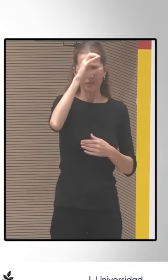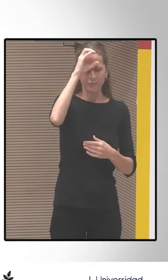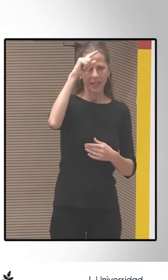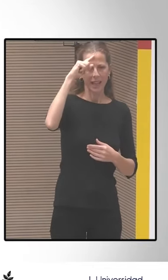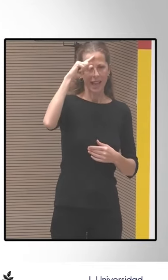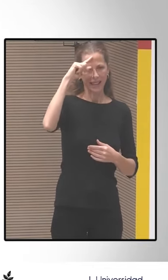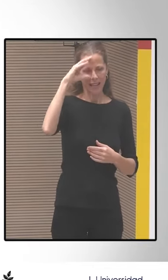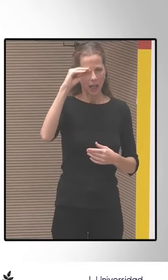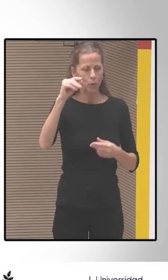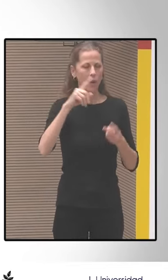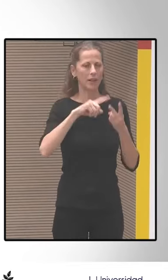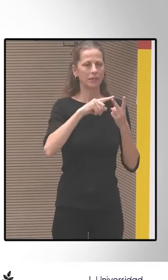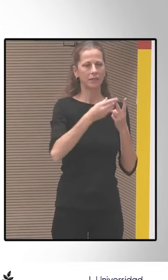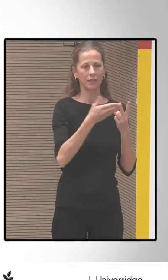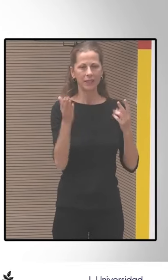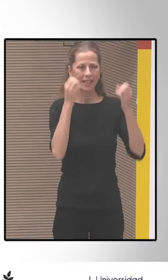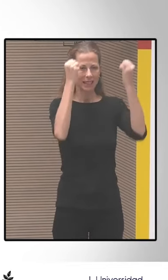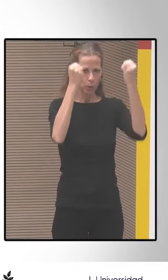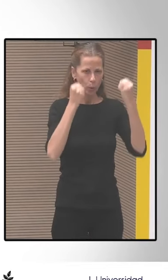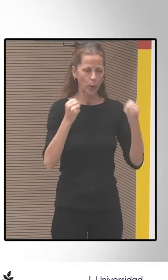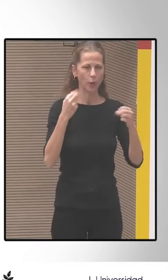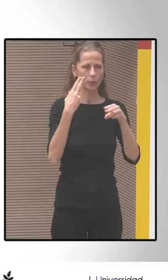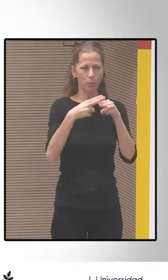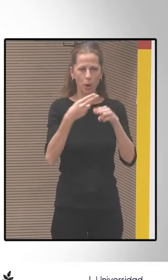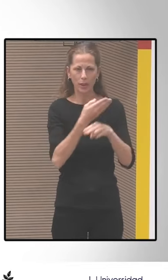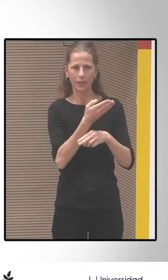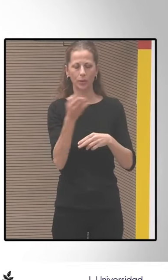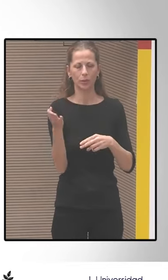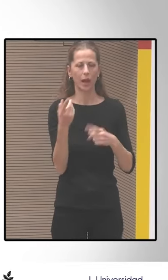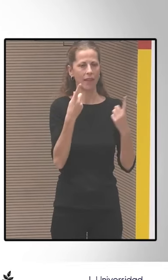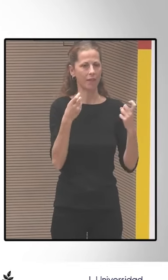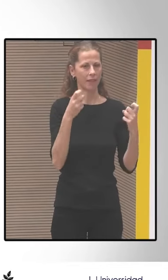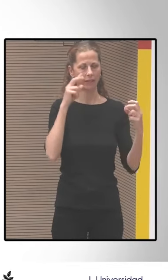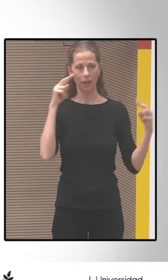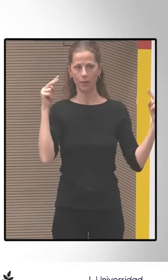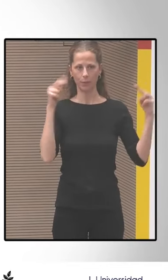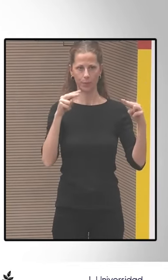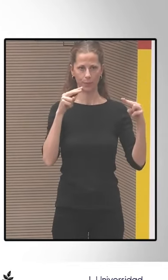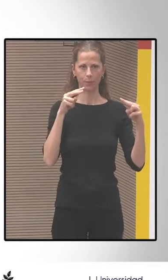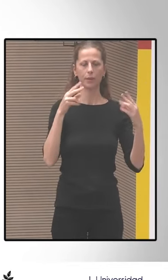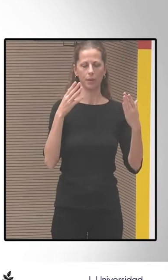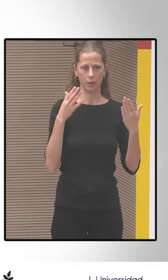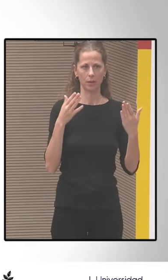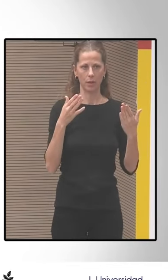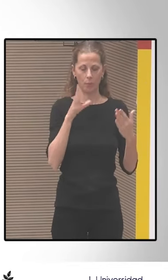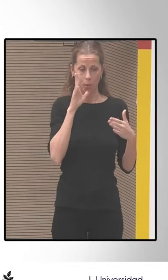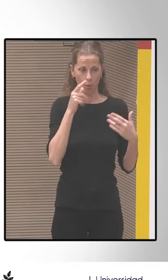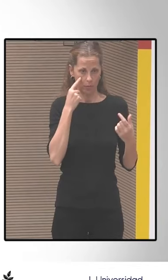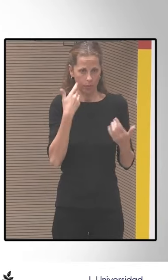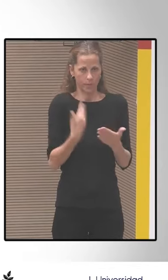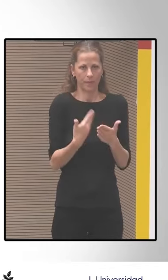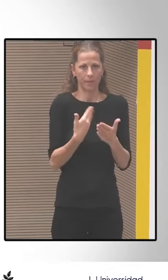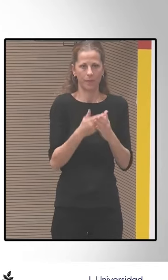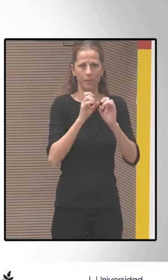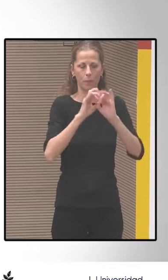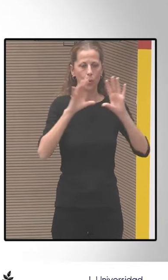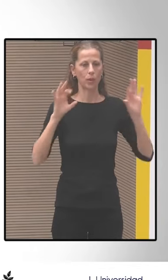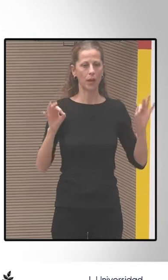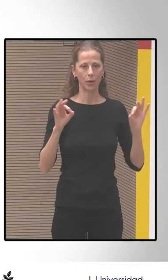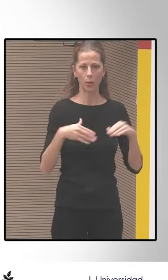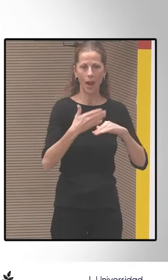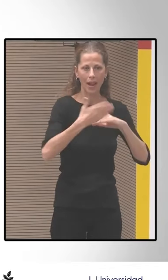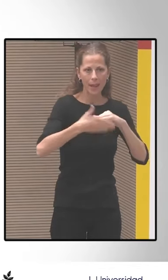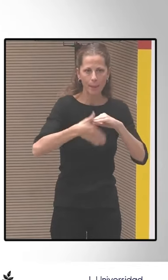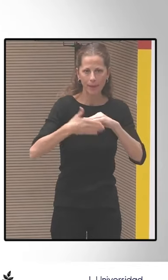las instituciones del Estado que hoy están viendo claramente los límites que tenemos frente a la multiplicidad de crisis que